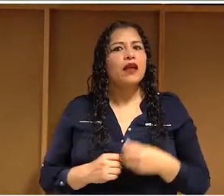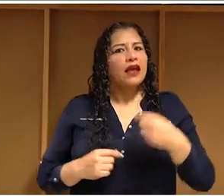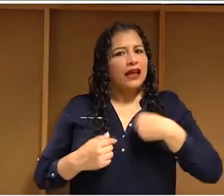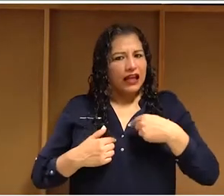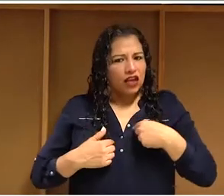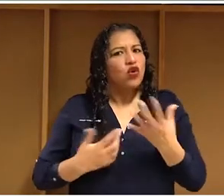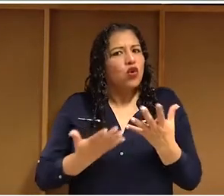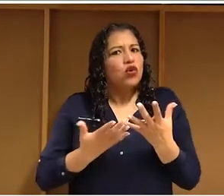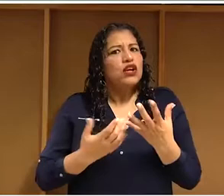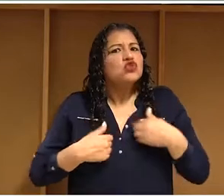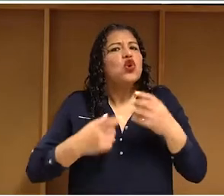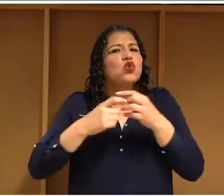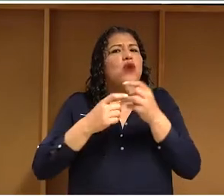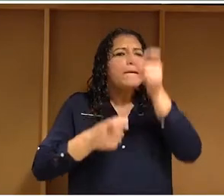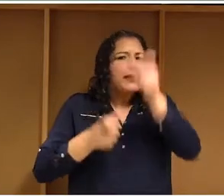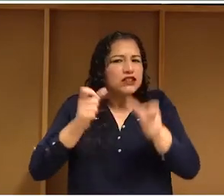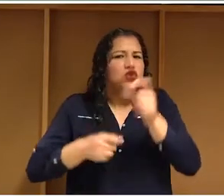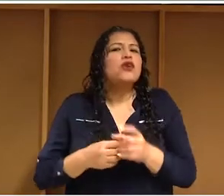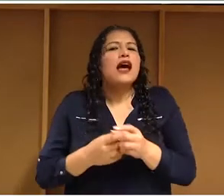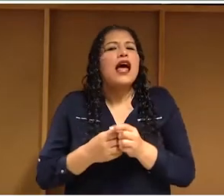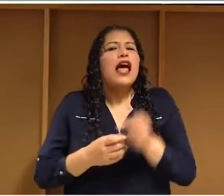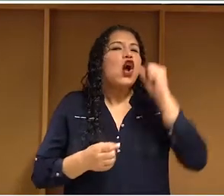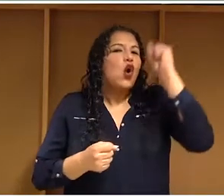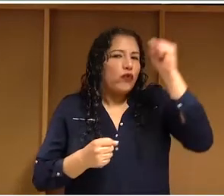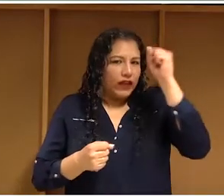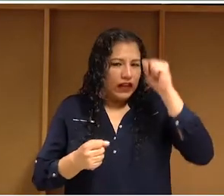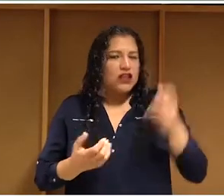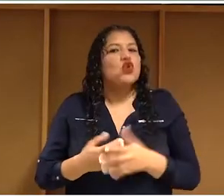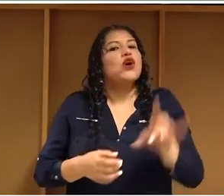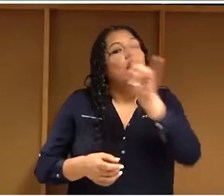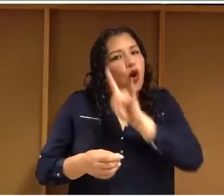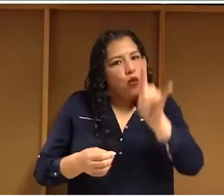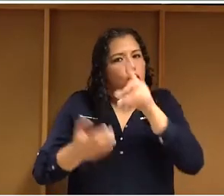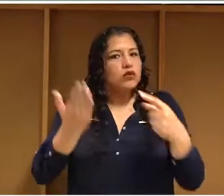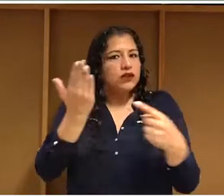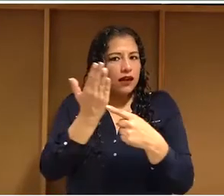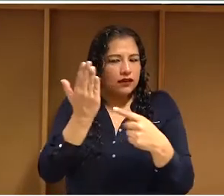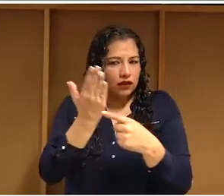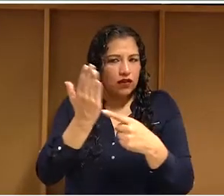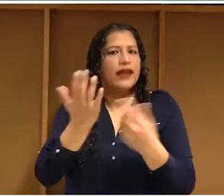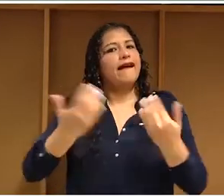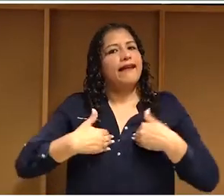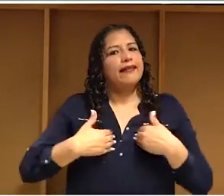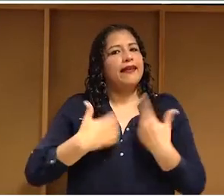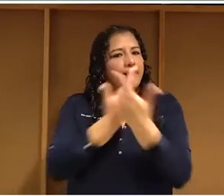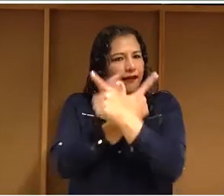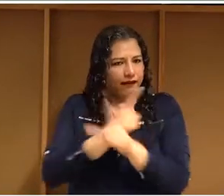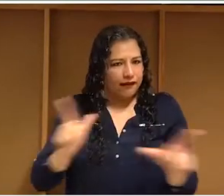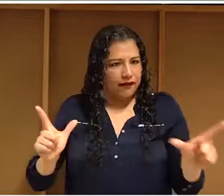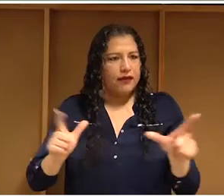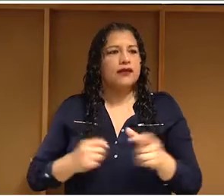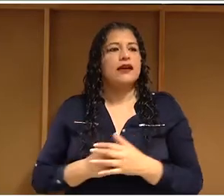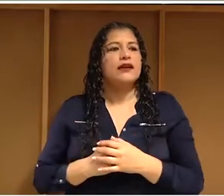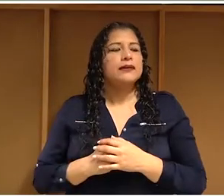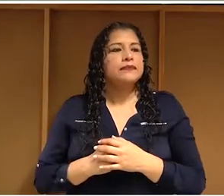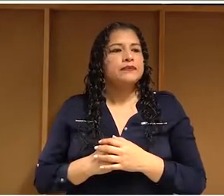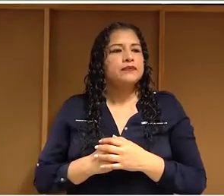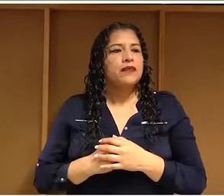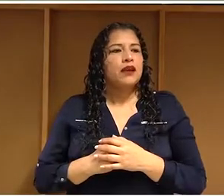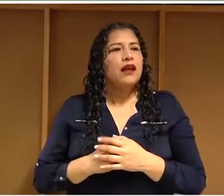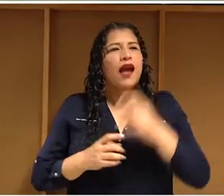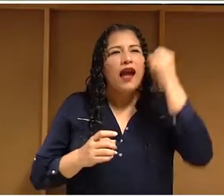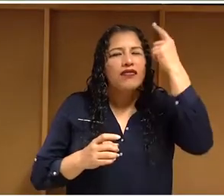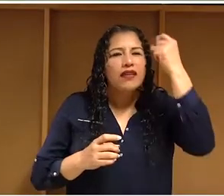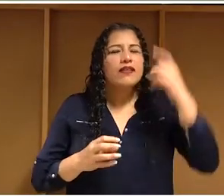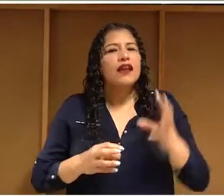ser ciudadanos, no dejamos de tener derechos fundamentales, no dejamos de tener libertades. Y empezar a entender Internet como